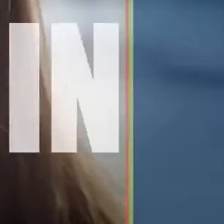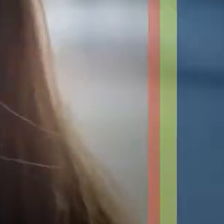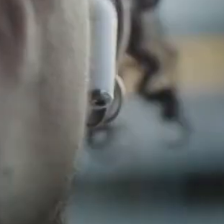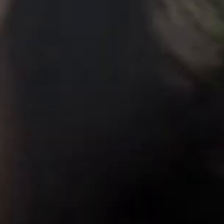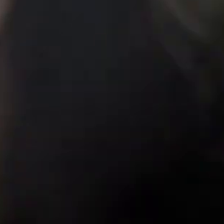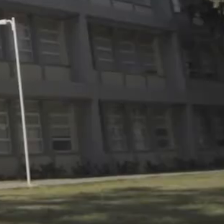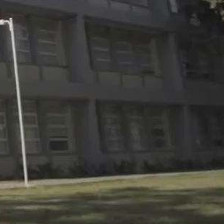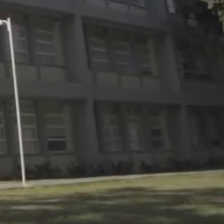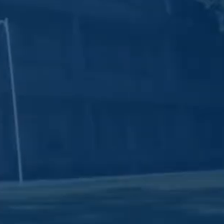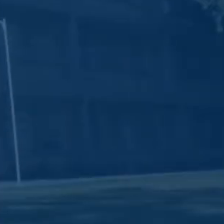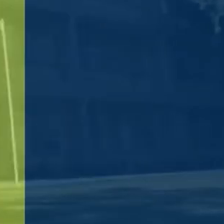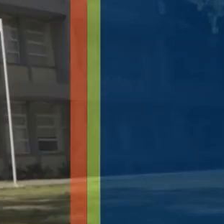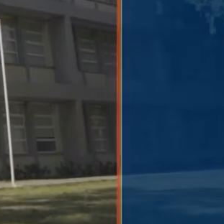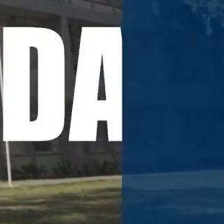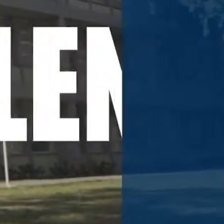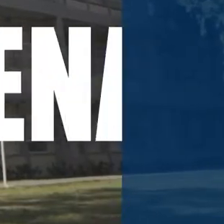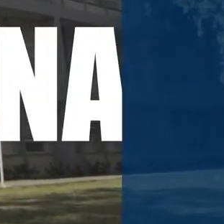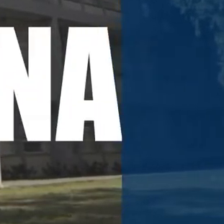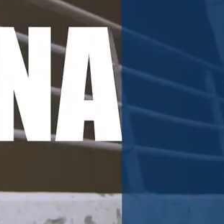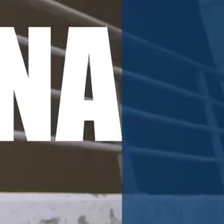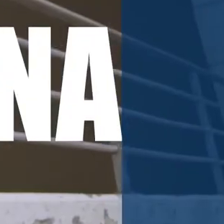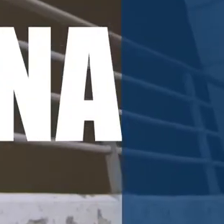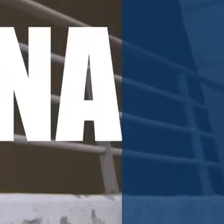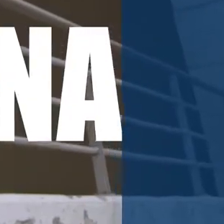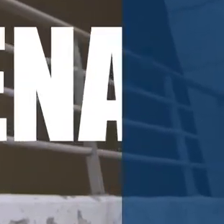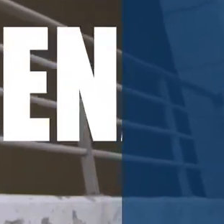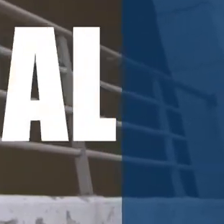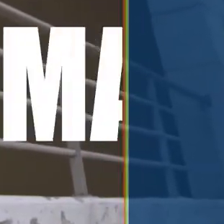la universidad